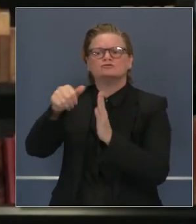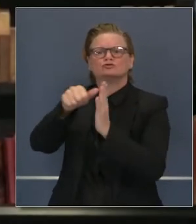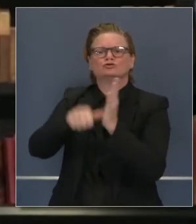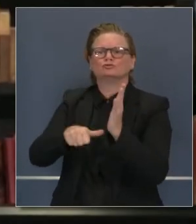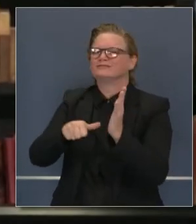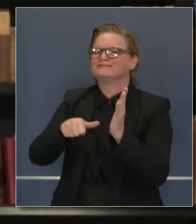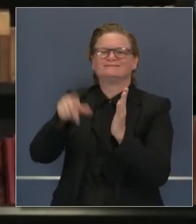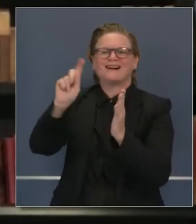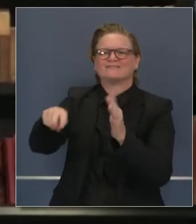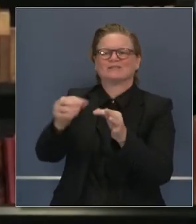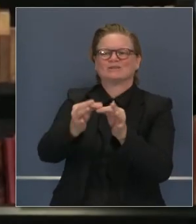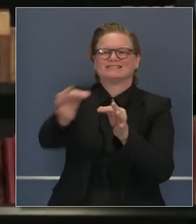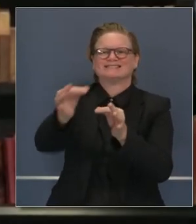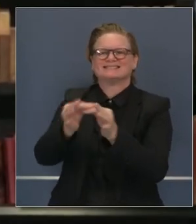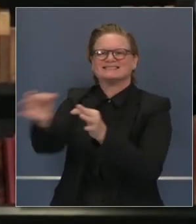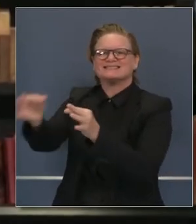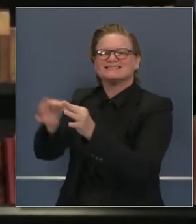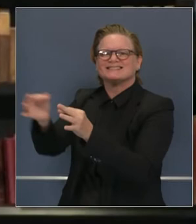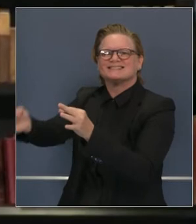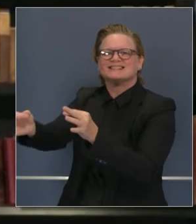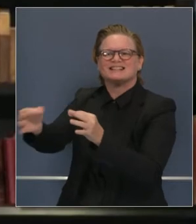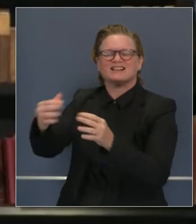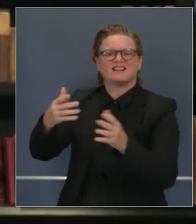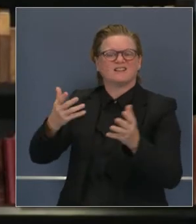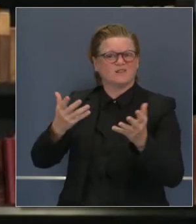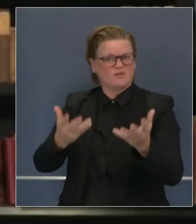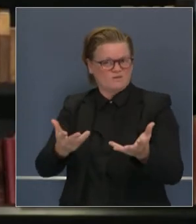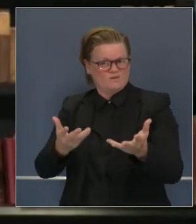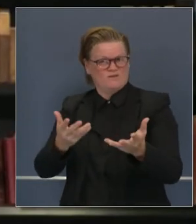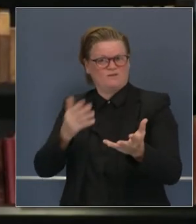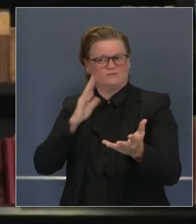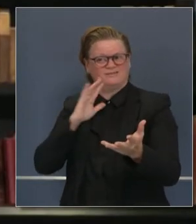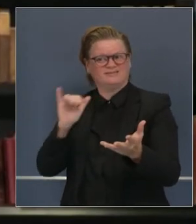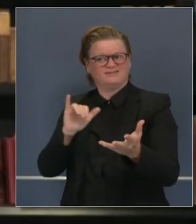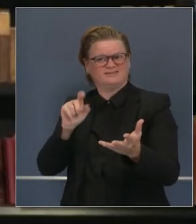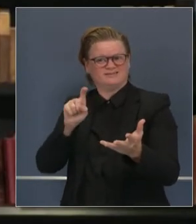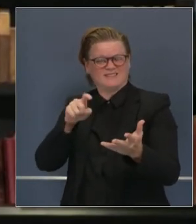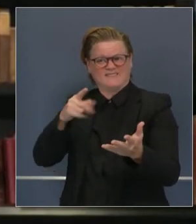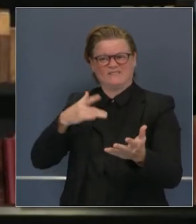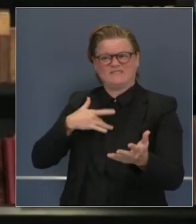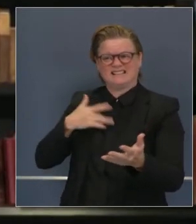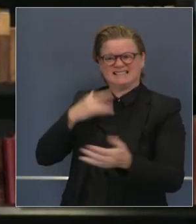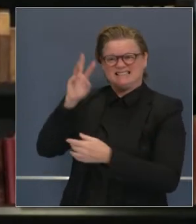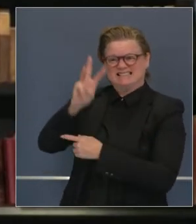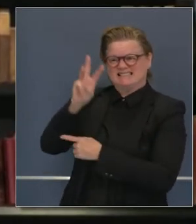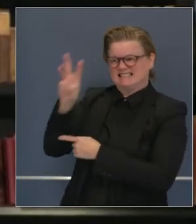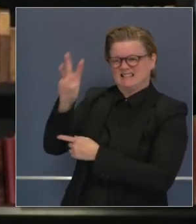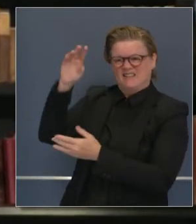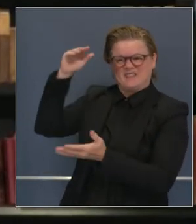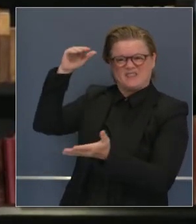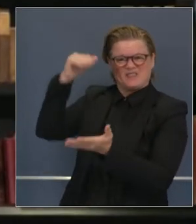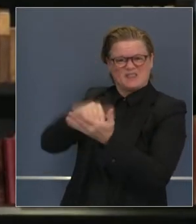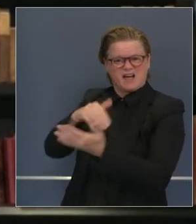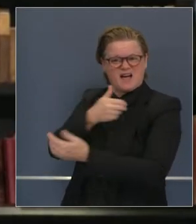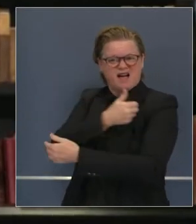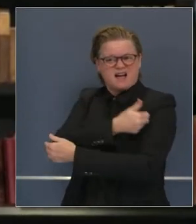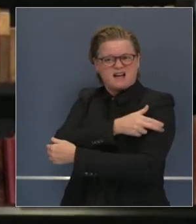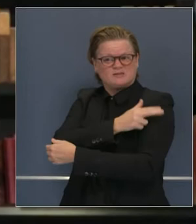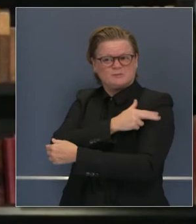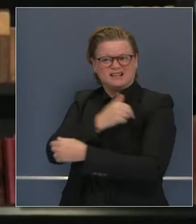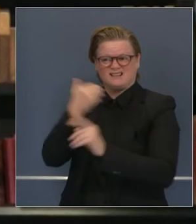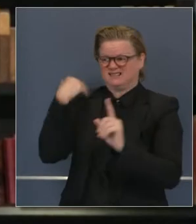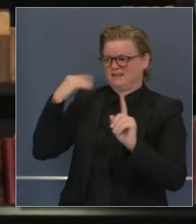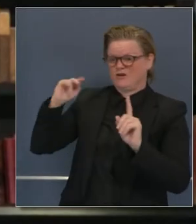de tratamientos y de enfermedades. Hará falta 66.000 camas más en